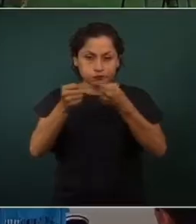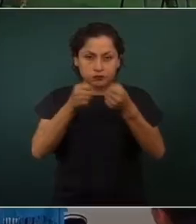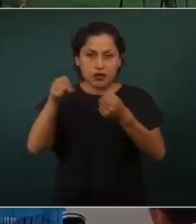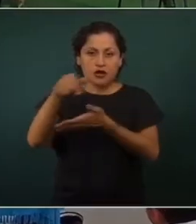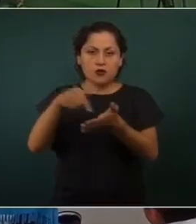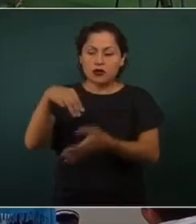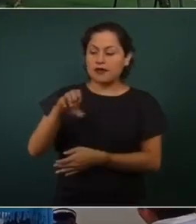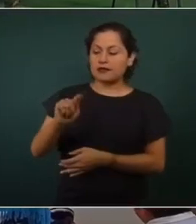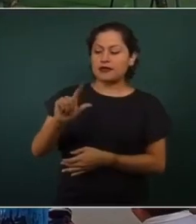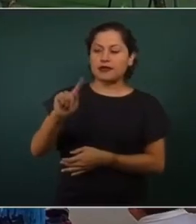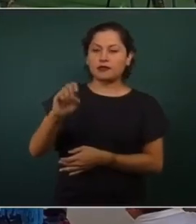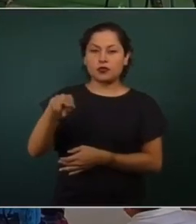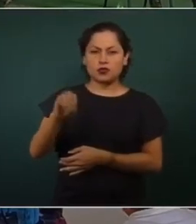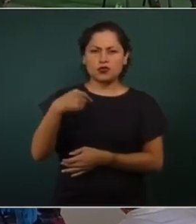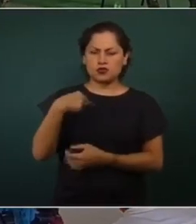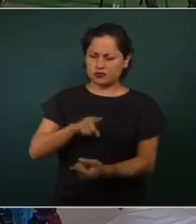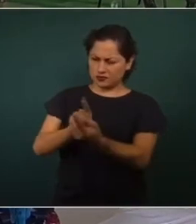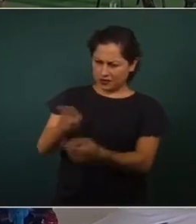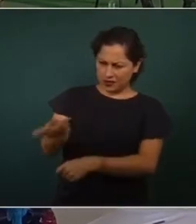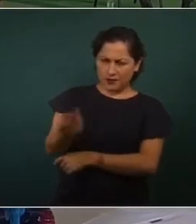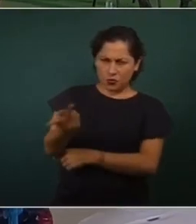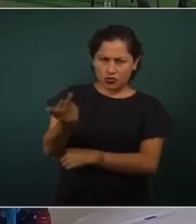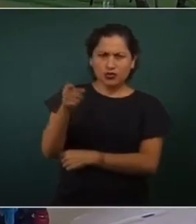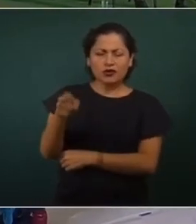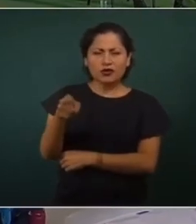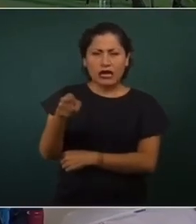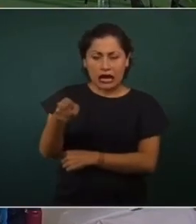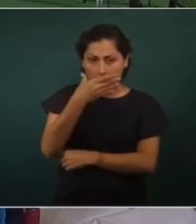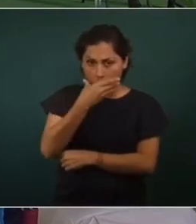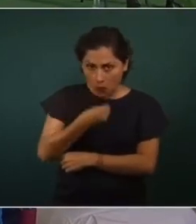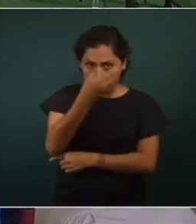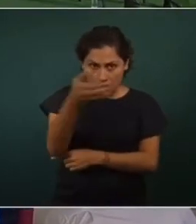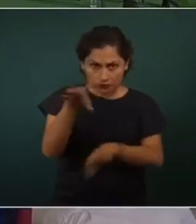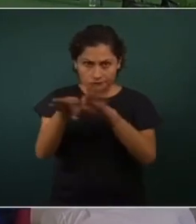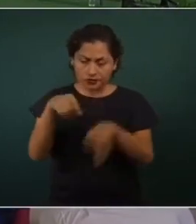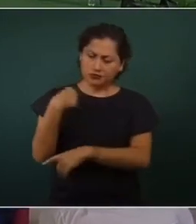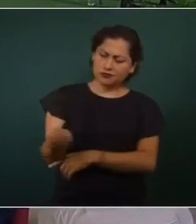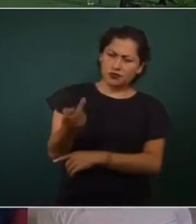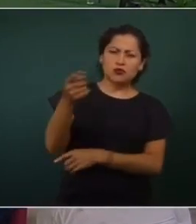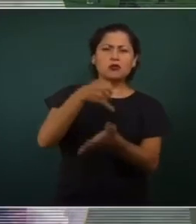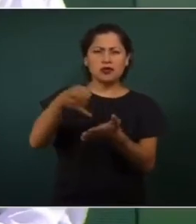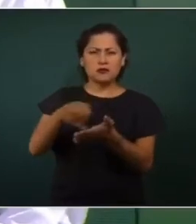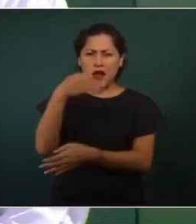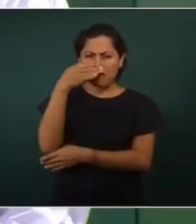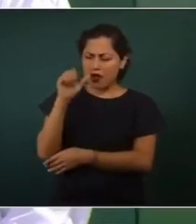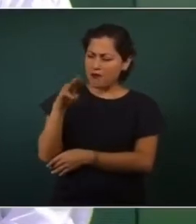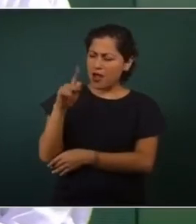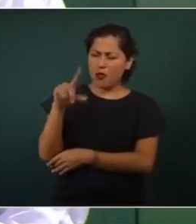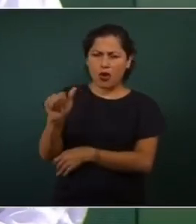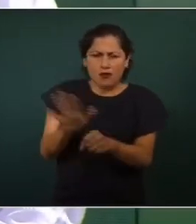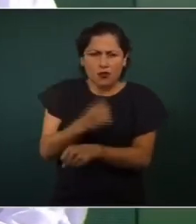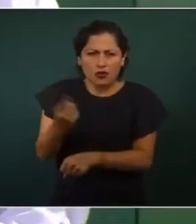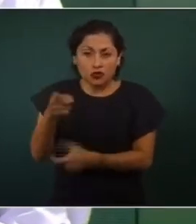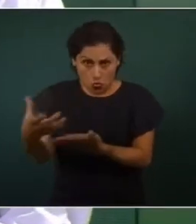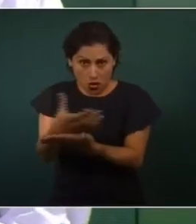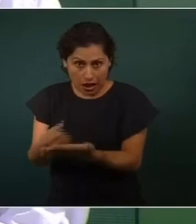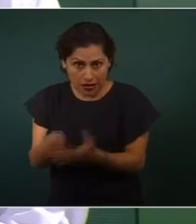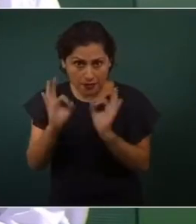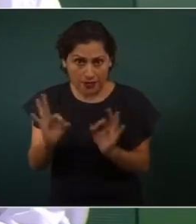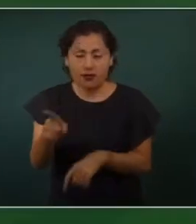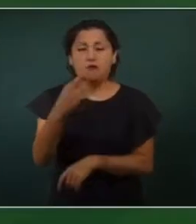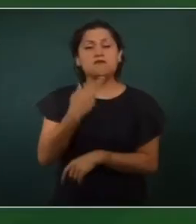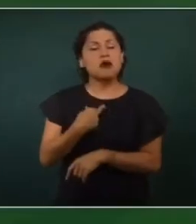trató, le pregunté a un campesino, ¿por qué sembraba? A lo mejor, ¿cuánto obtenía por eso? Muy poco.